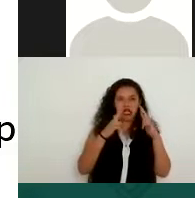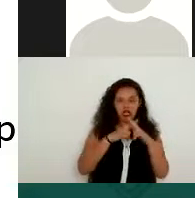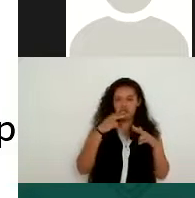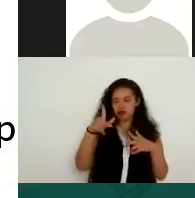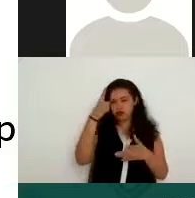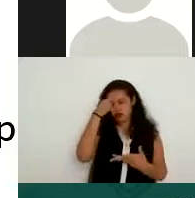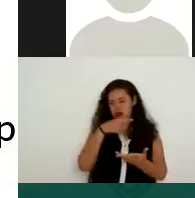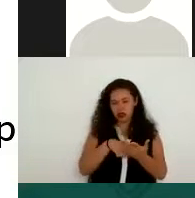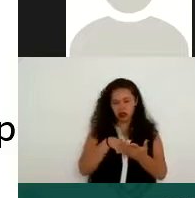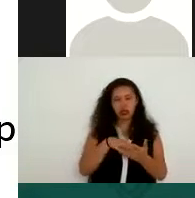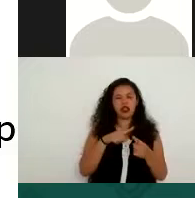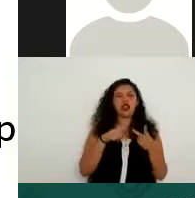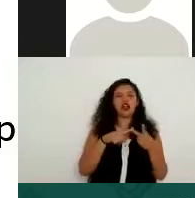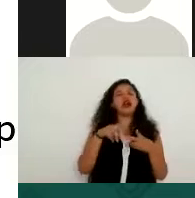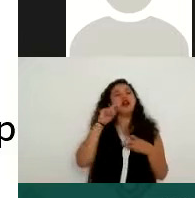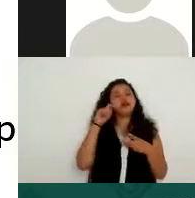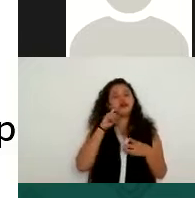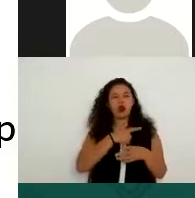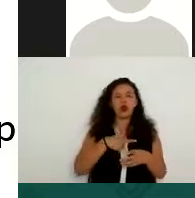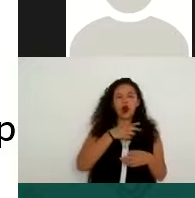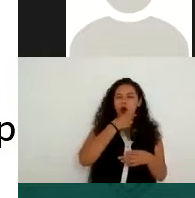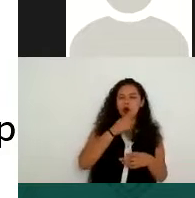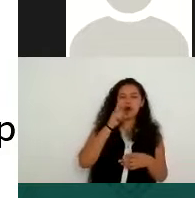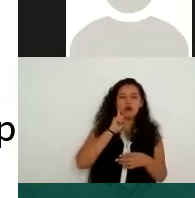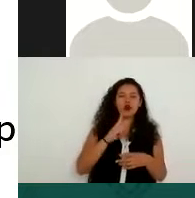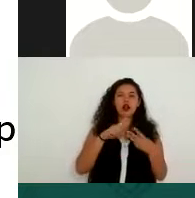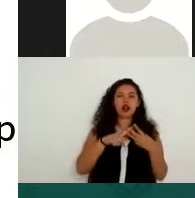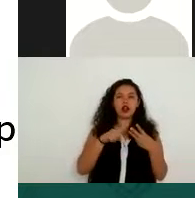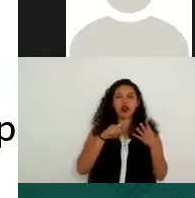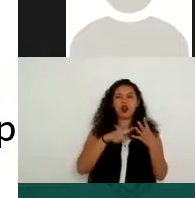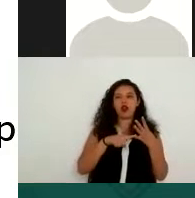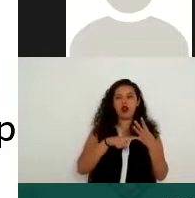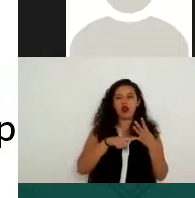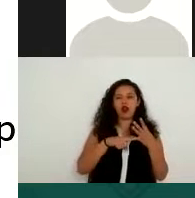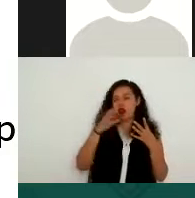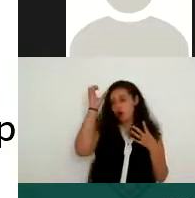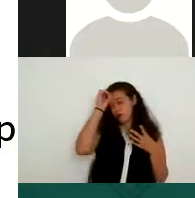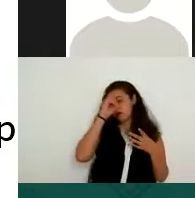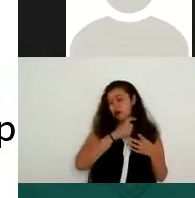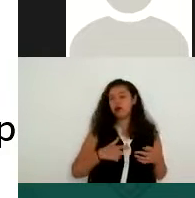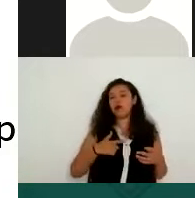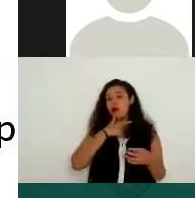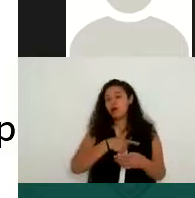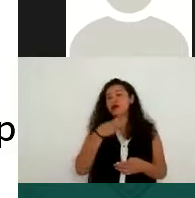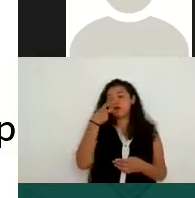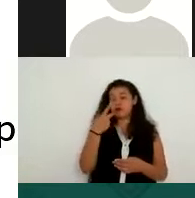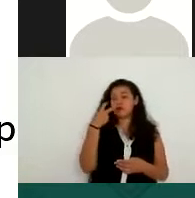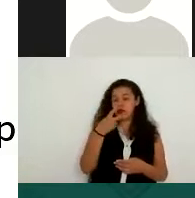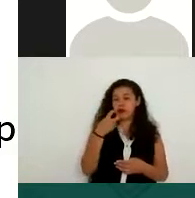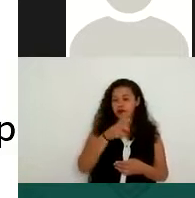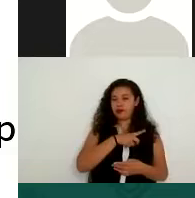preferencia sexual o a veces opiniones o gustos, también corresponde a la información que debe tener una